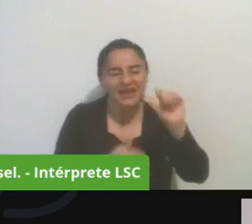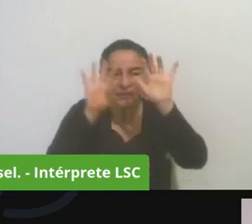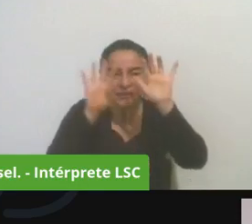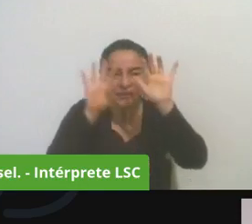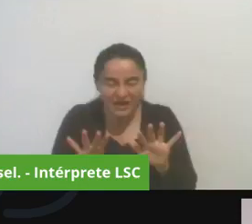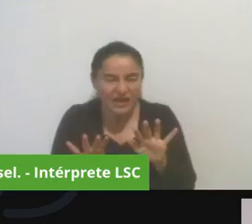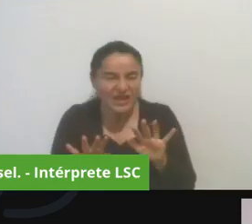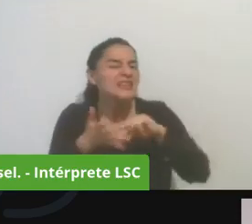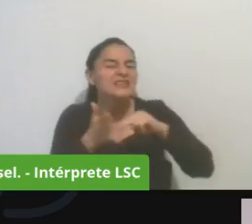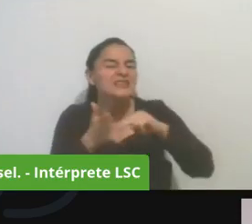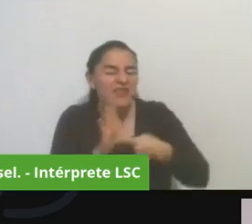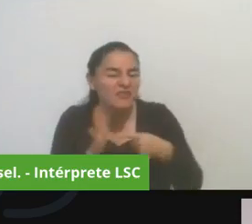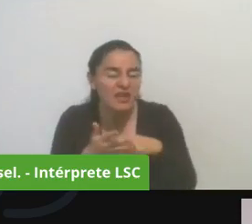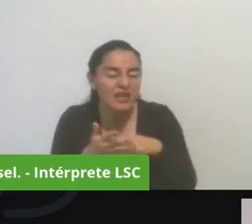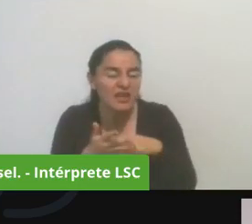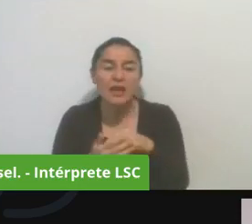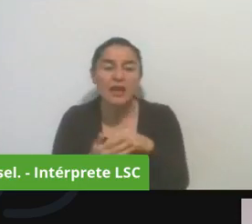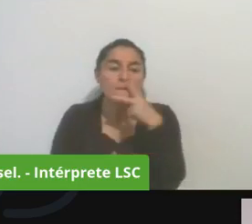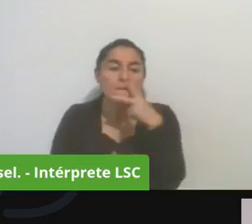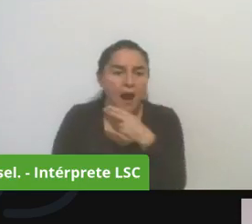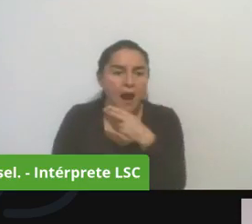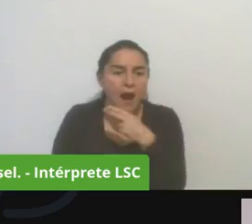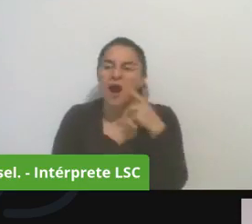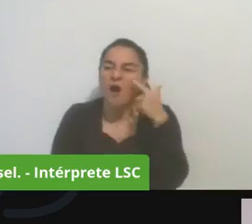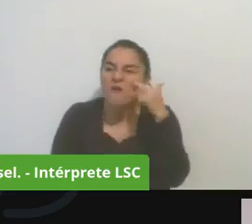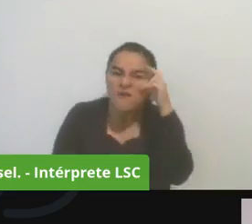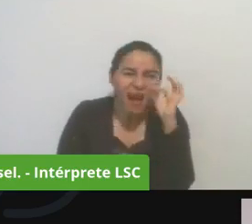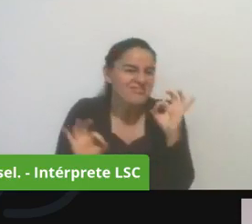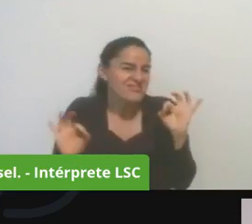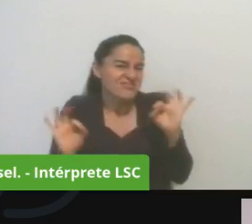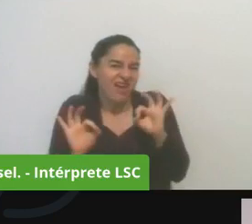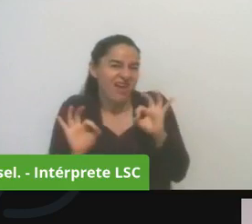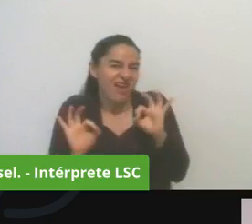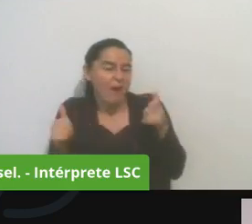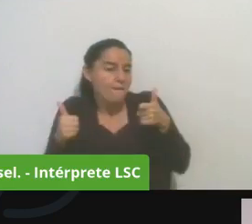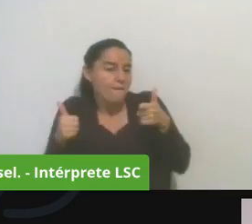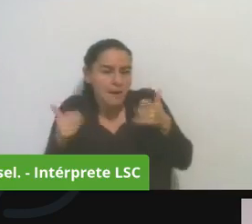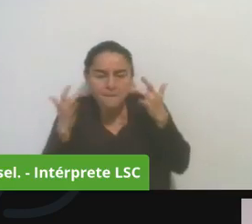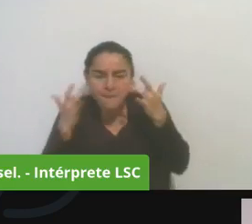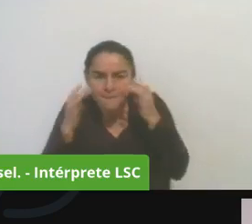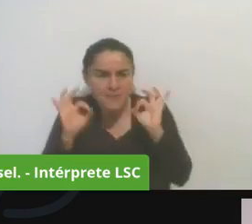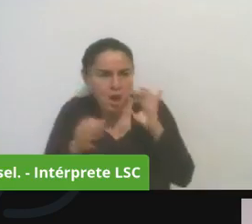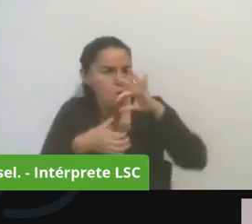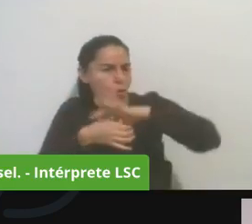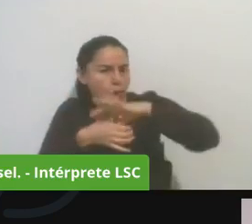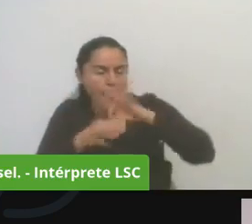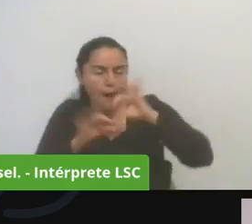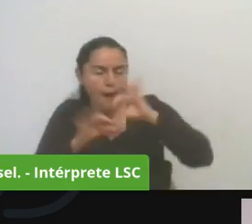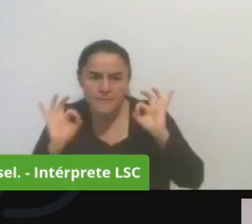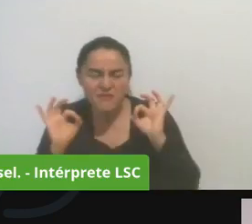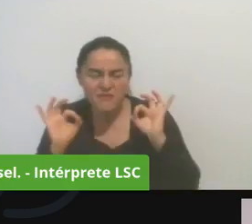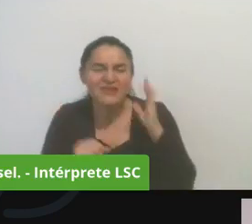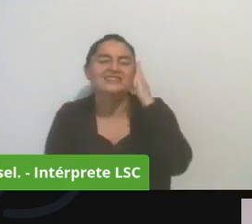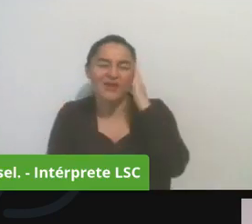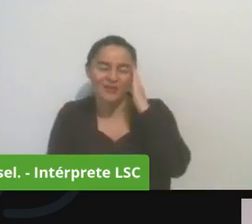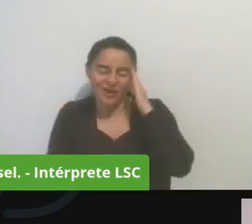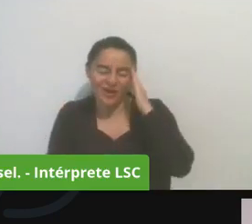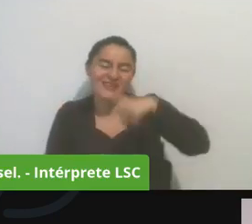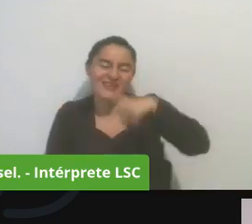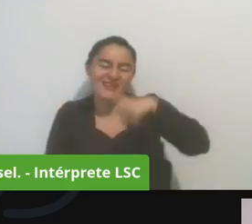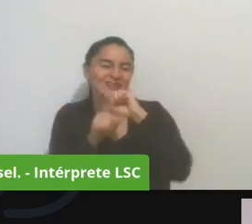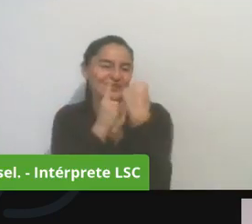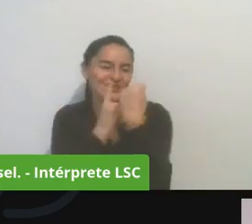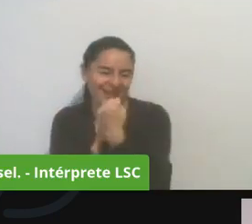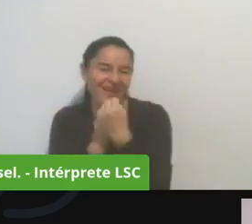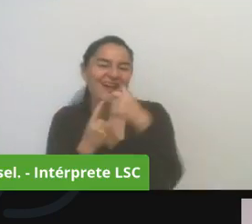están en las juntas son corruptos o que no son transparentes pues sabemos en qué tipo de sociedad estamos qué tipo de reglas se juegan y por eso queremos